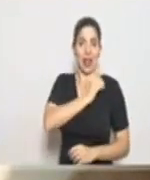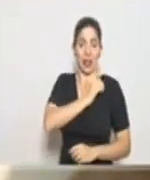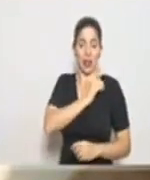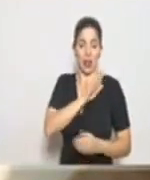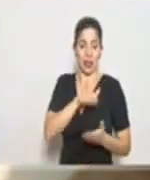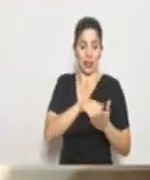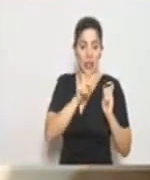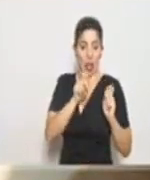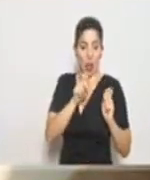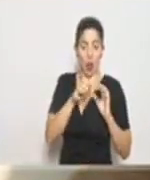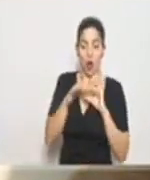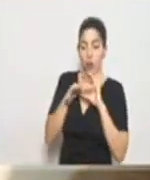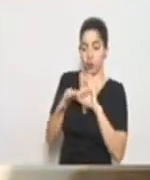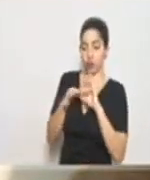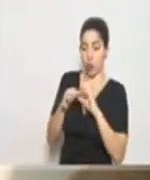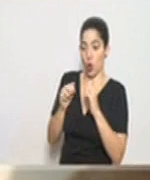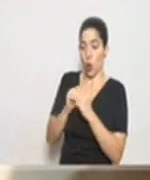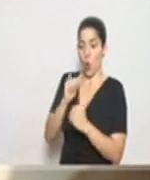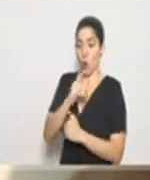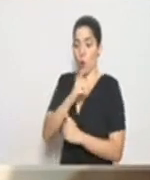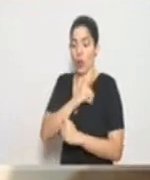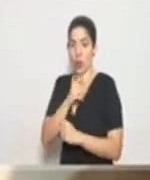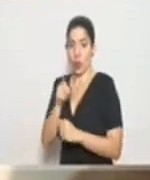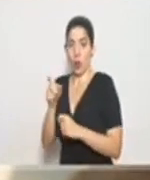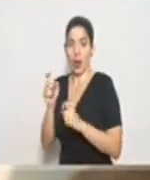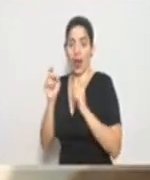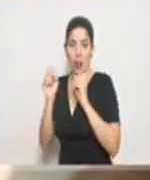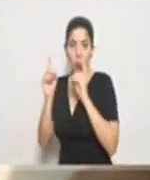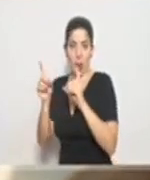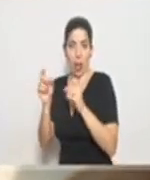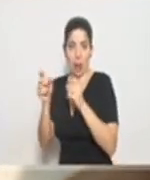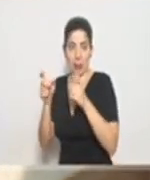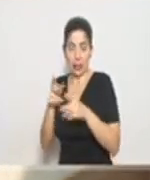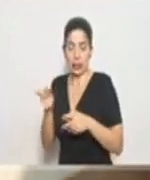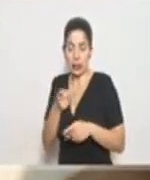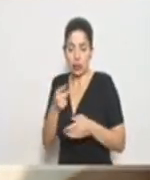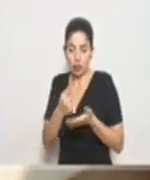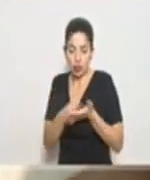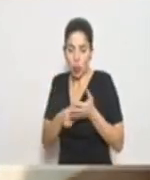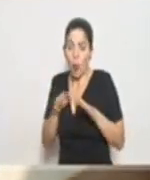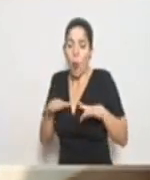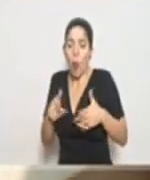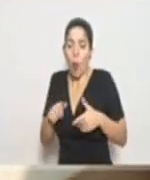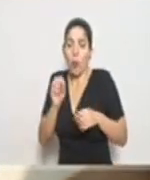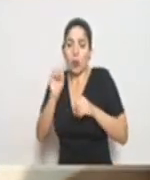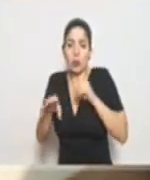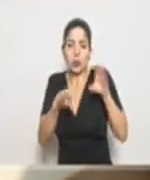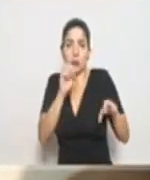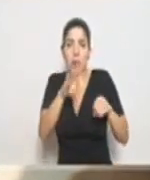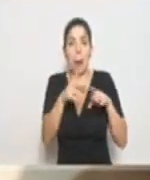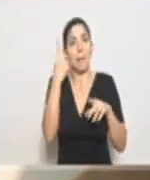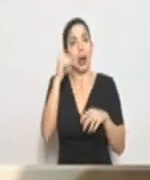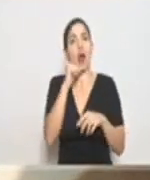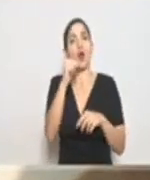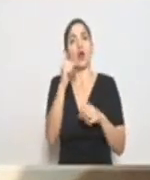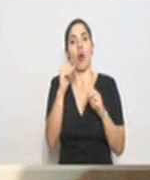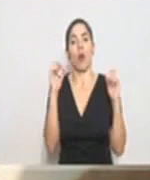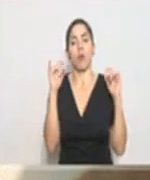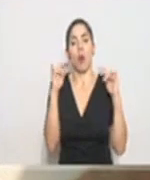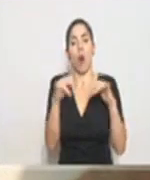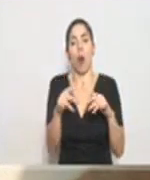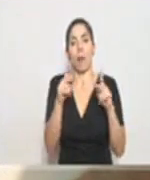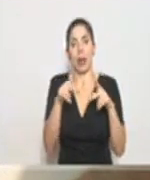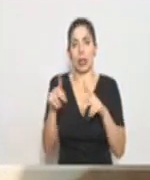centro educativo con la Junta Educativa o Administrativa, ver de qué manera se reparten sin que se dé aglomeración de personas,